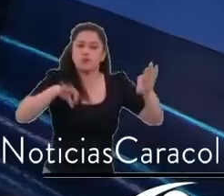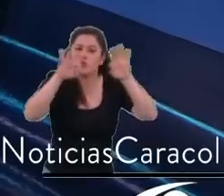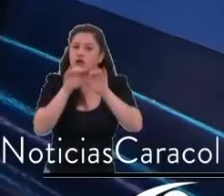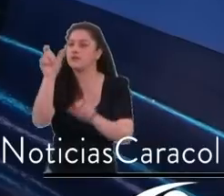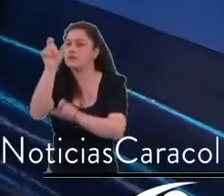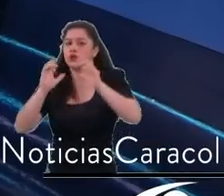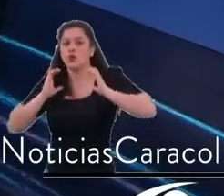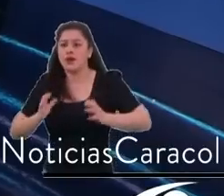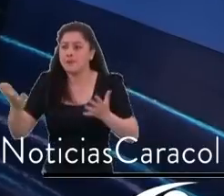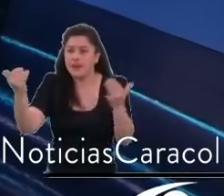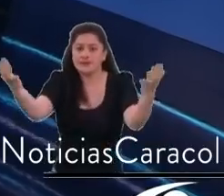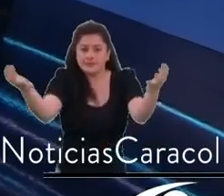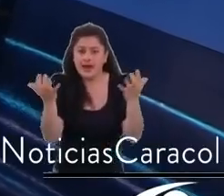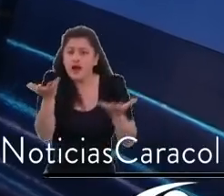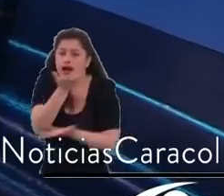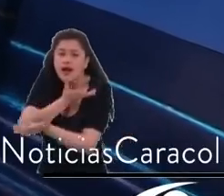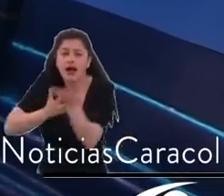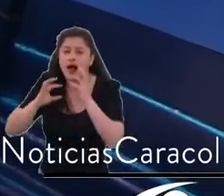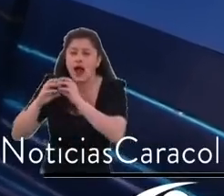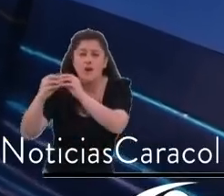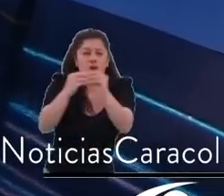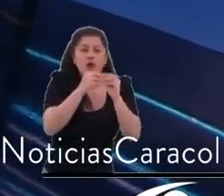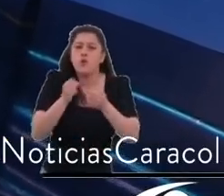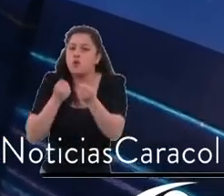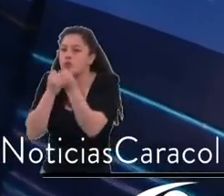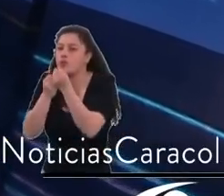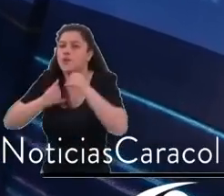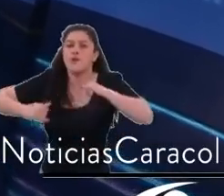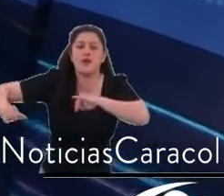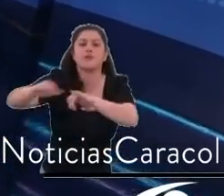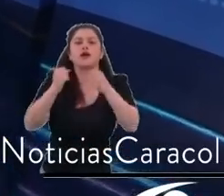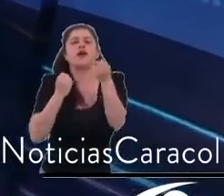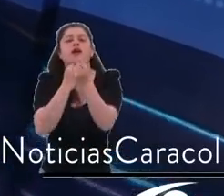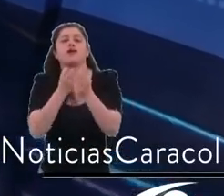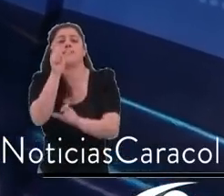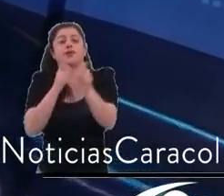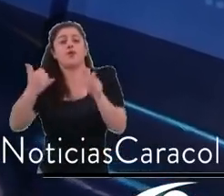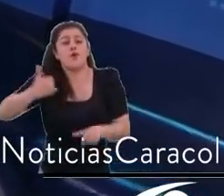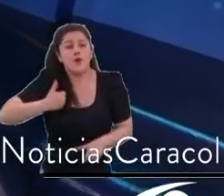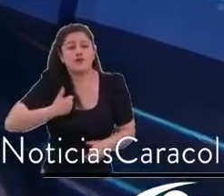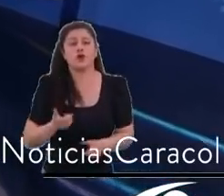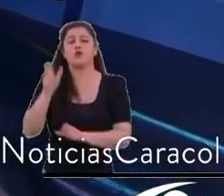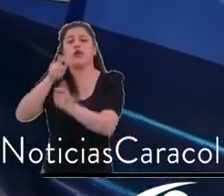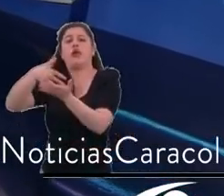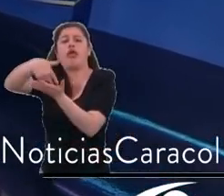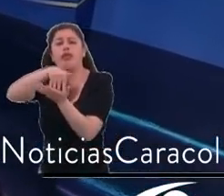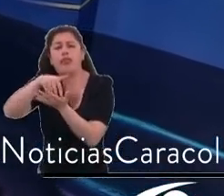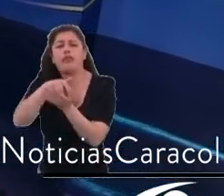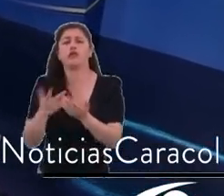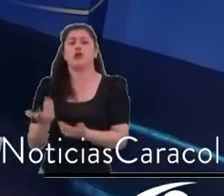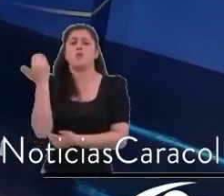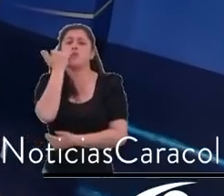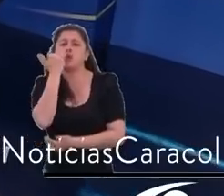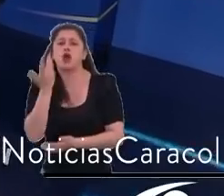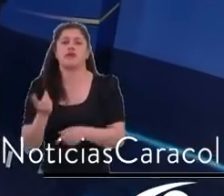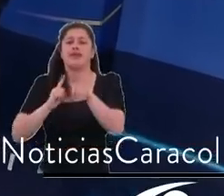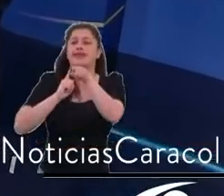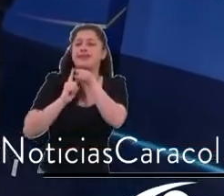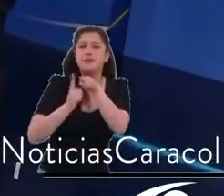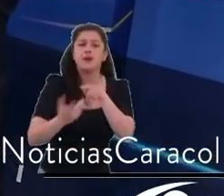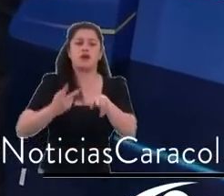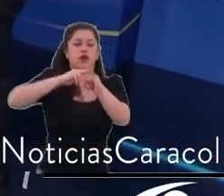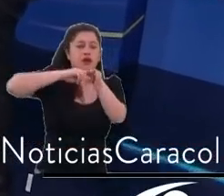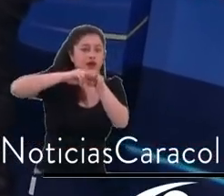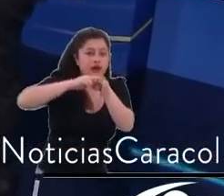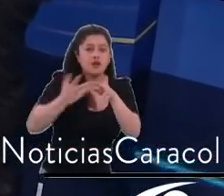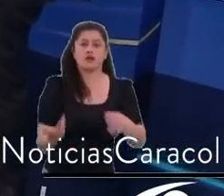populares, con los jóvenes, a pagar la deuda ambiental, a construir el sistema de transporte público que nos devuelva aire limpio y